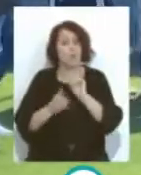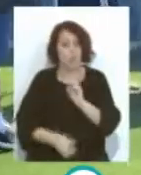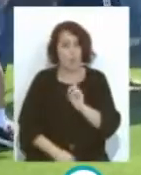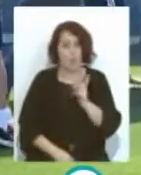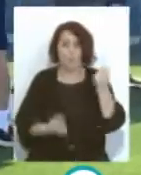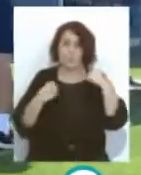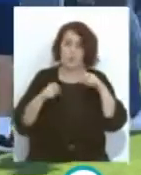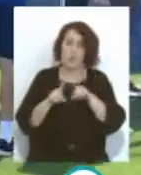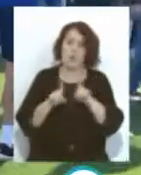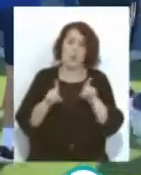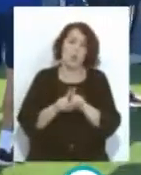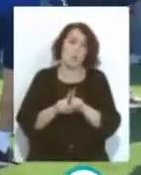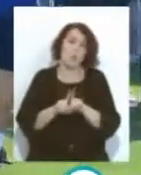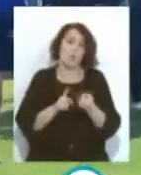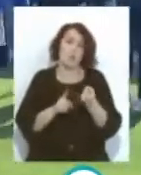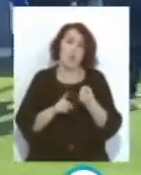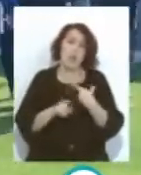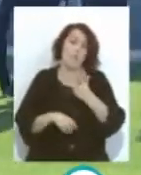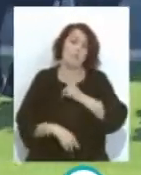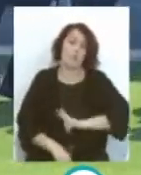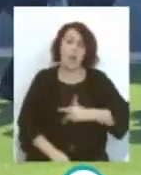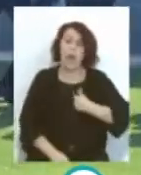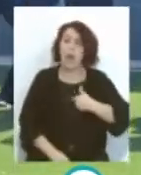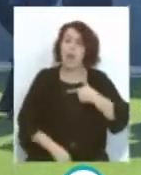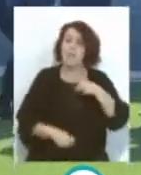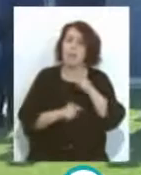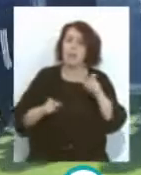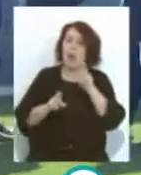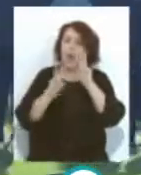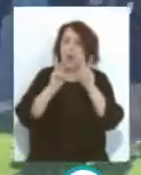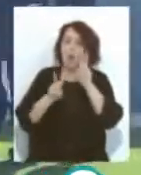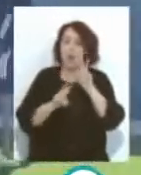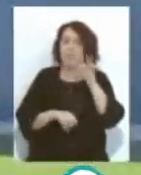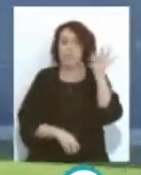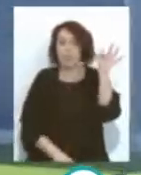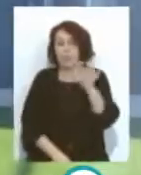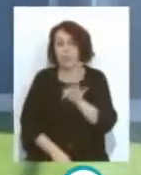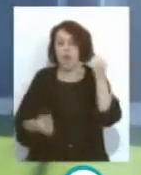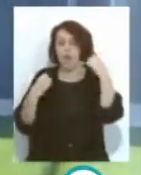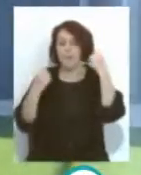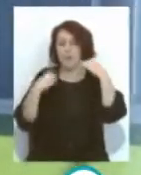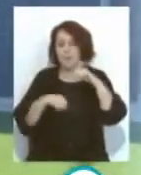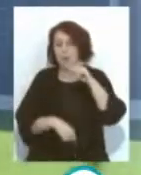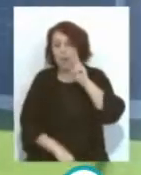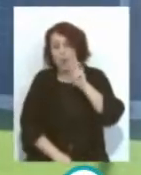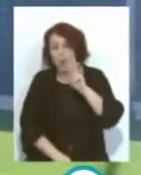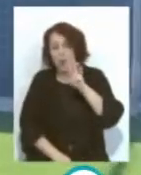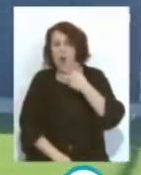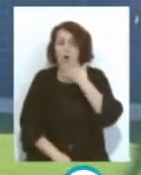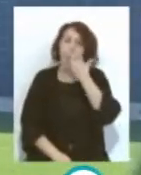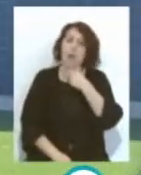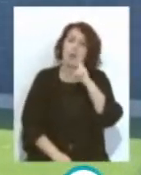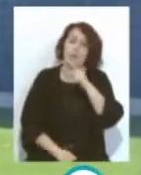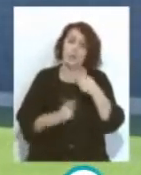Diríamos como comodín Si se fijan Los telespectadores Muchas veces En los entrenamientos Hay Dos colores